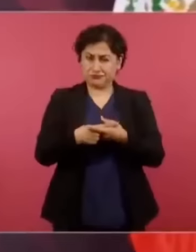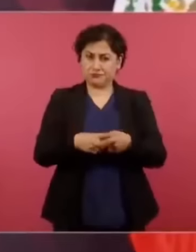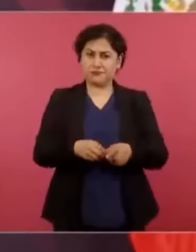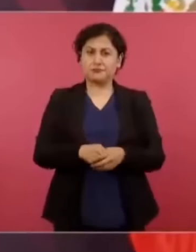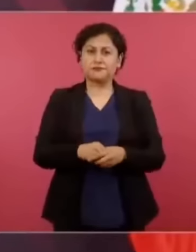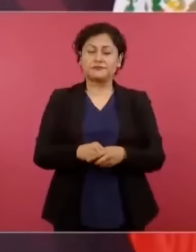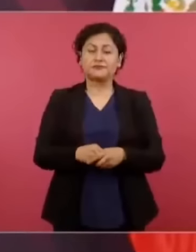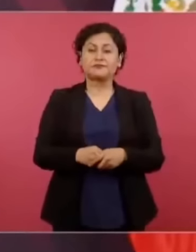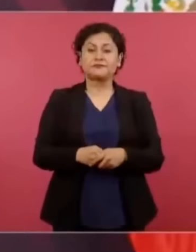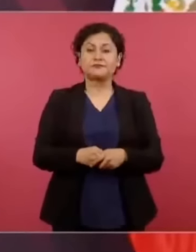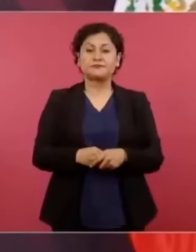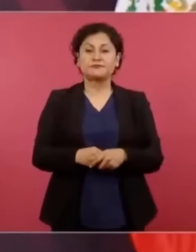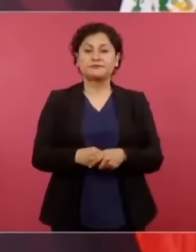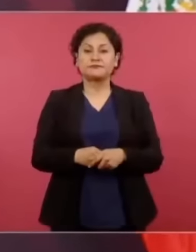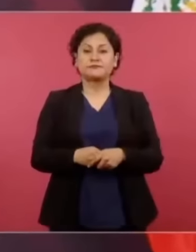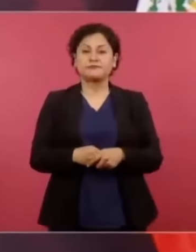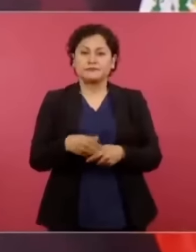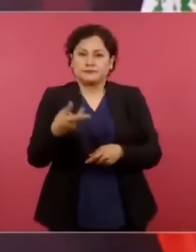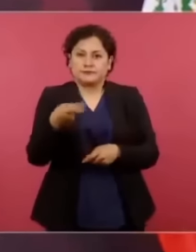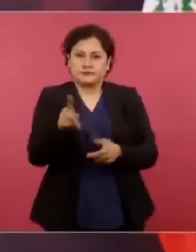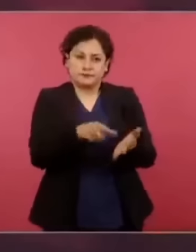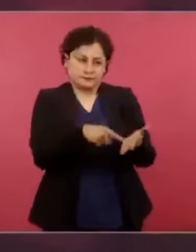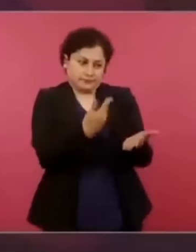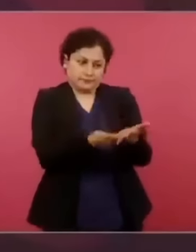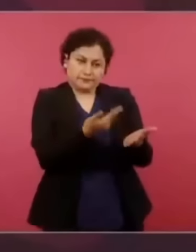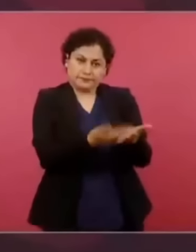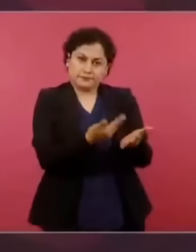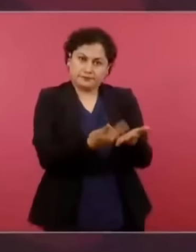pero están las evidencias.